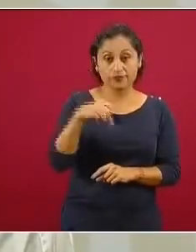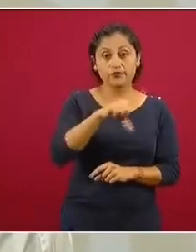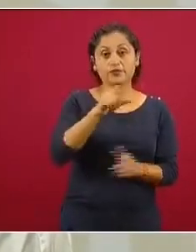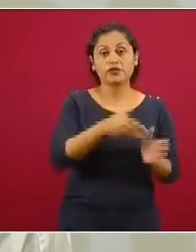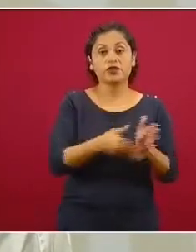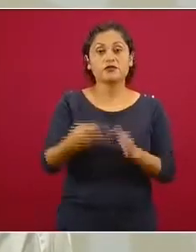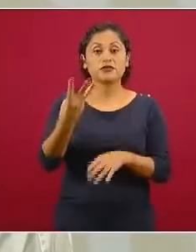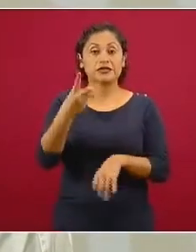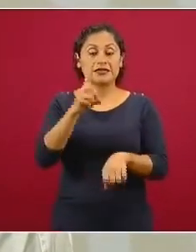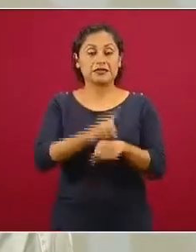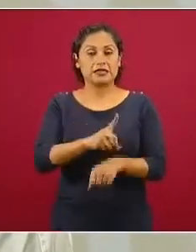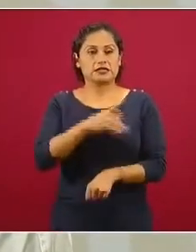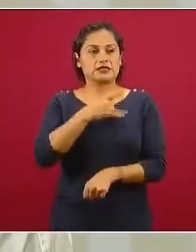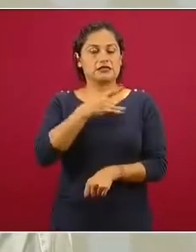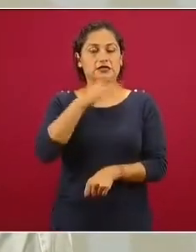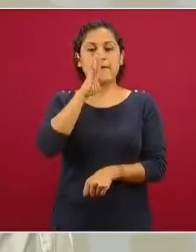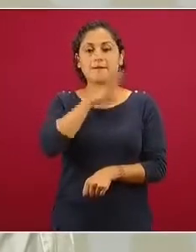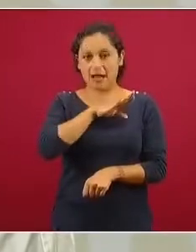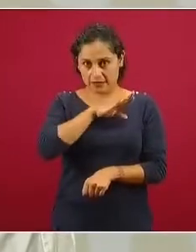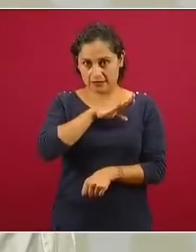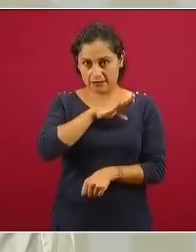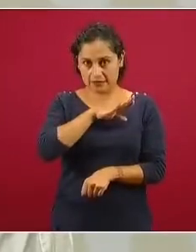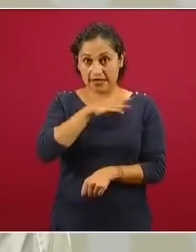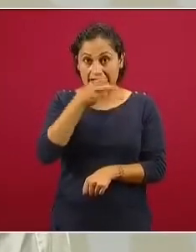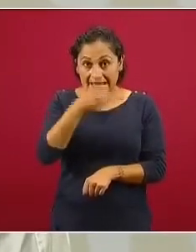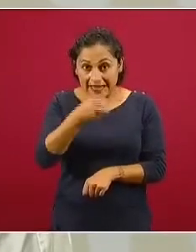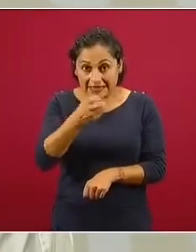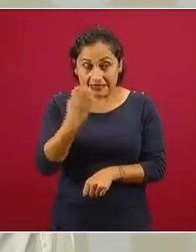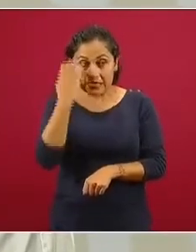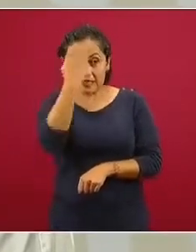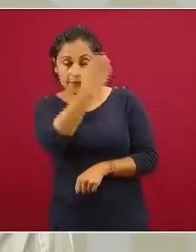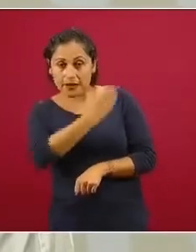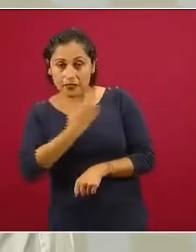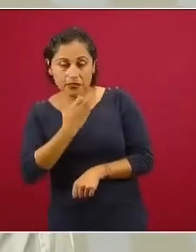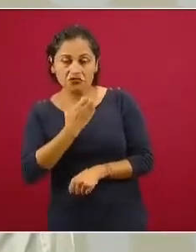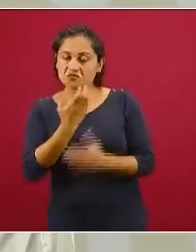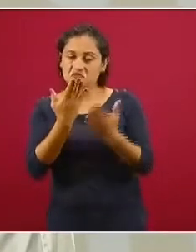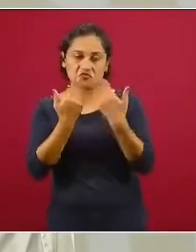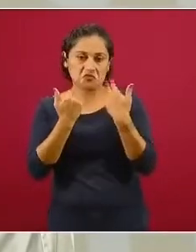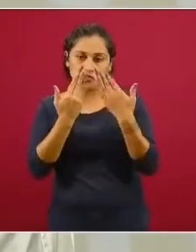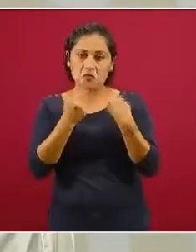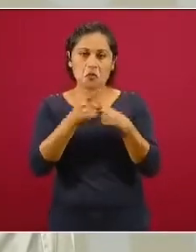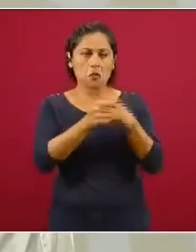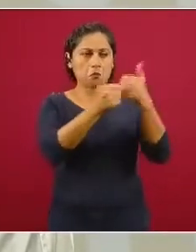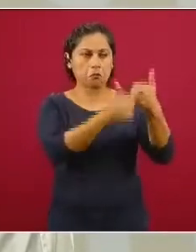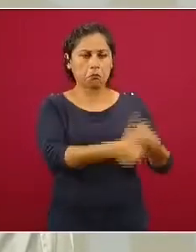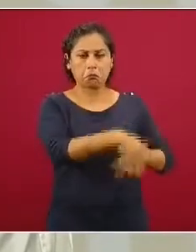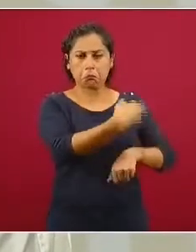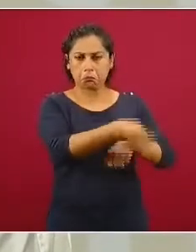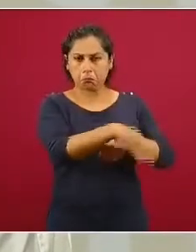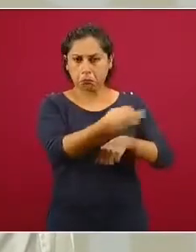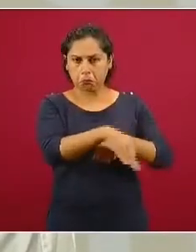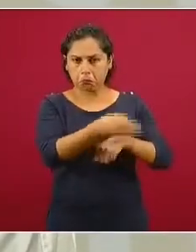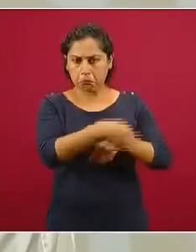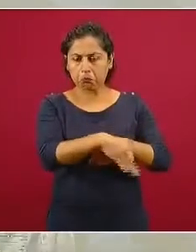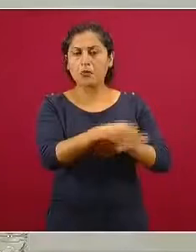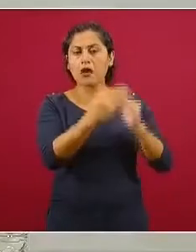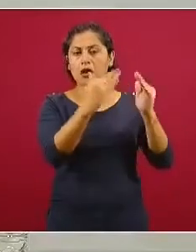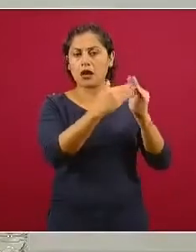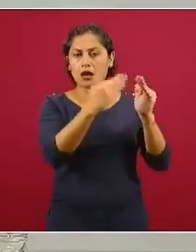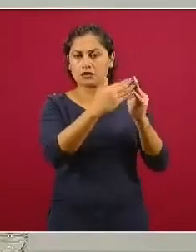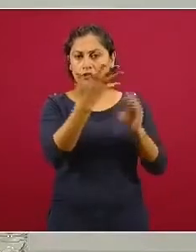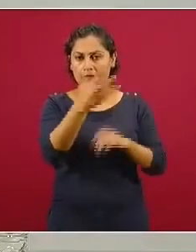No se hizo en este momento una prueba PCR, era un caso leve, se manejó ambulatorio, estuvo diez días en casa.